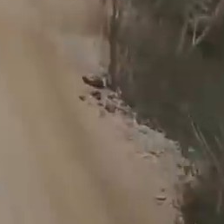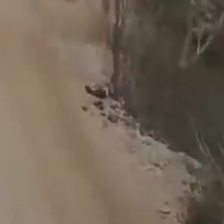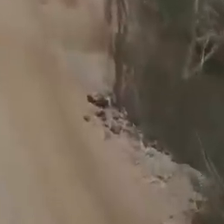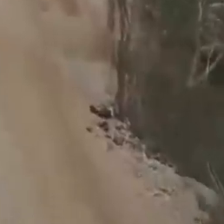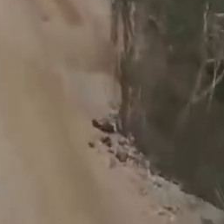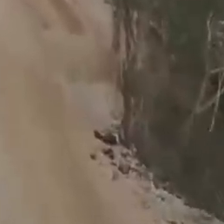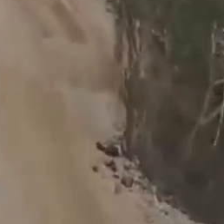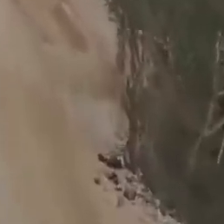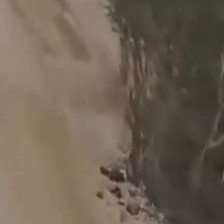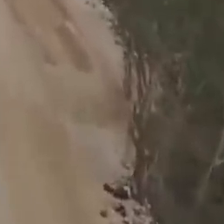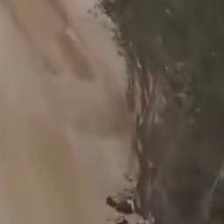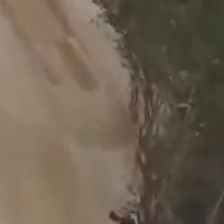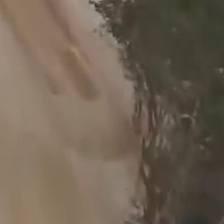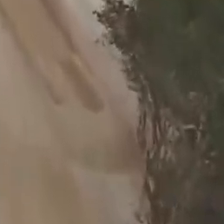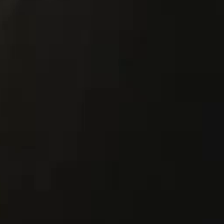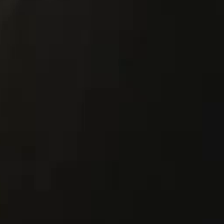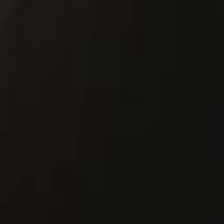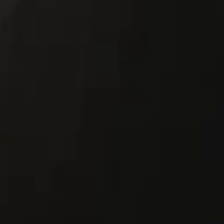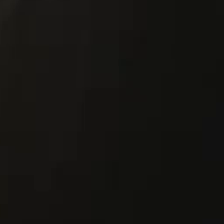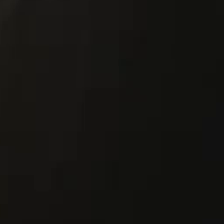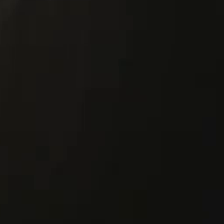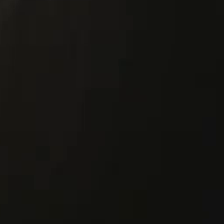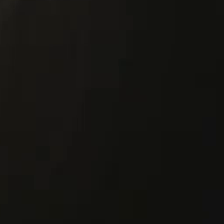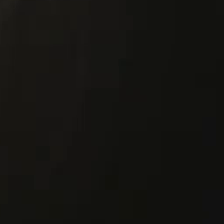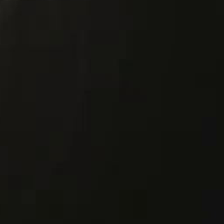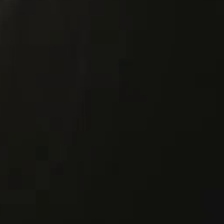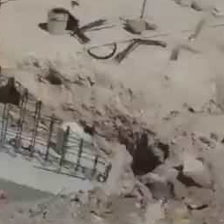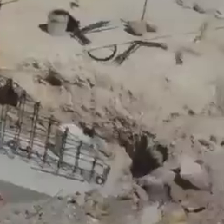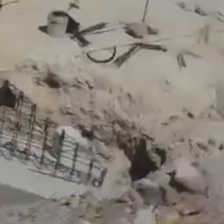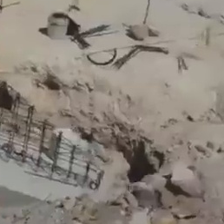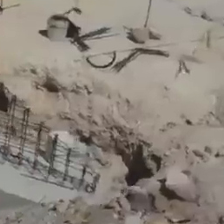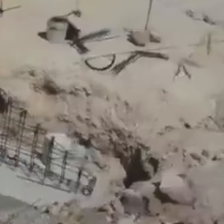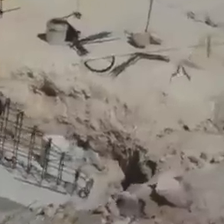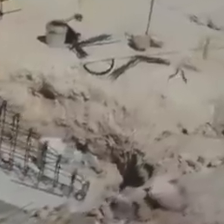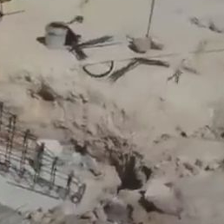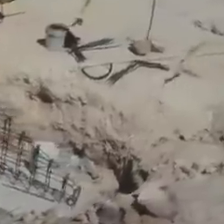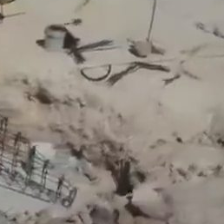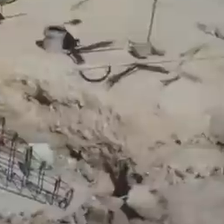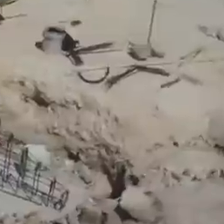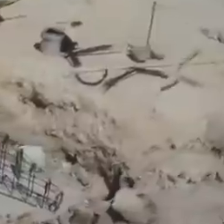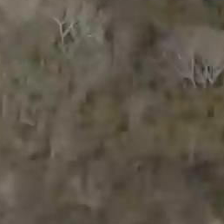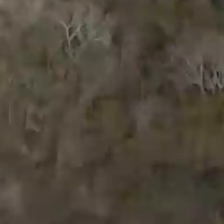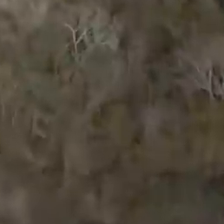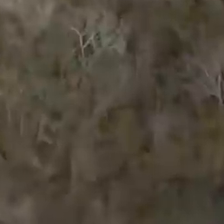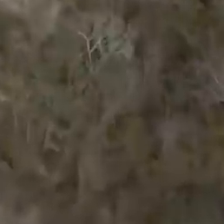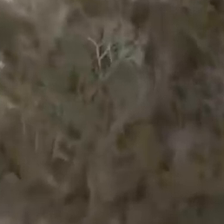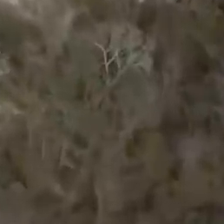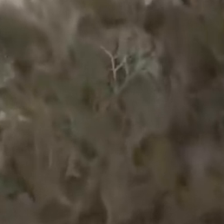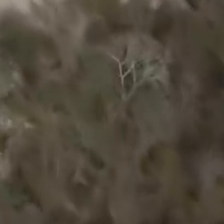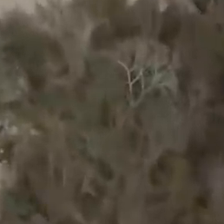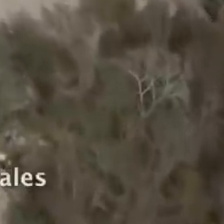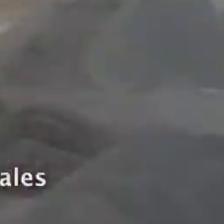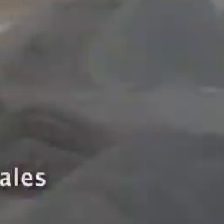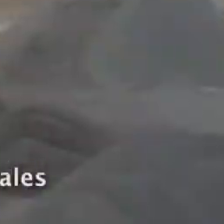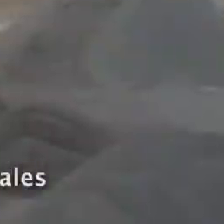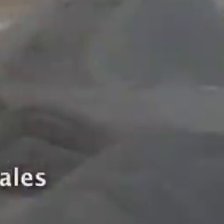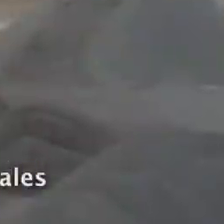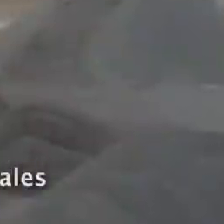y continuamos las actividades de terracería. Avanzamos en la construcción de obras de drenaje transversal y pasos vehiculares.